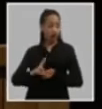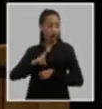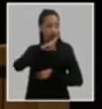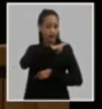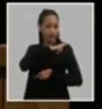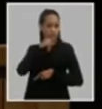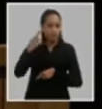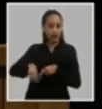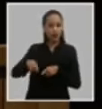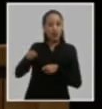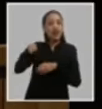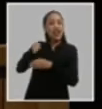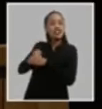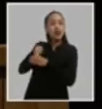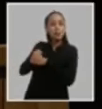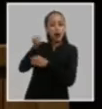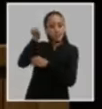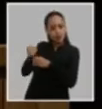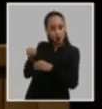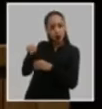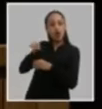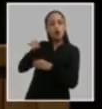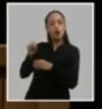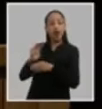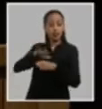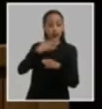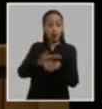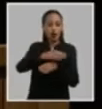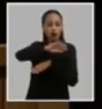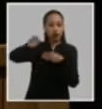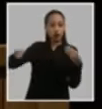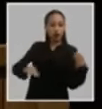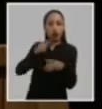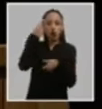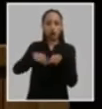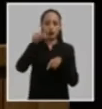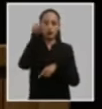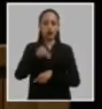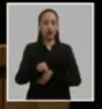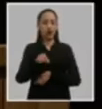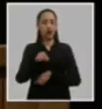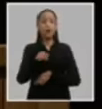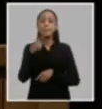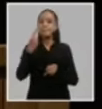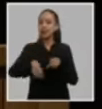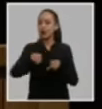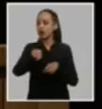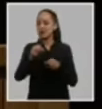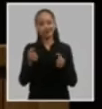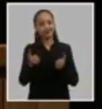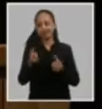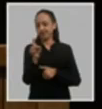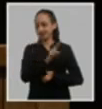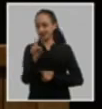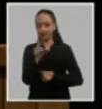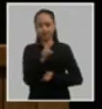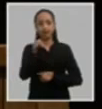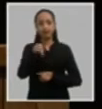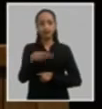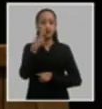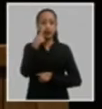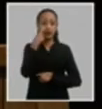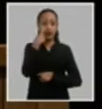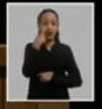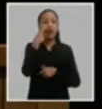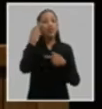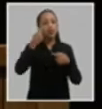debidamente experimentados y maduros con preparación adecuada para asumir las complejas funciones de dirección del partido